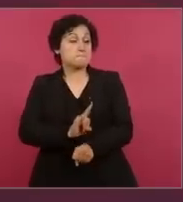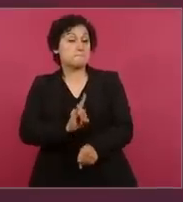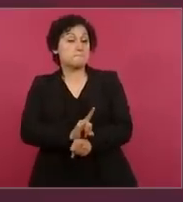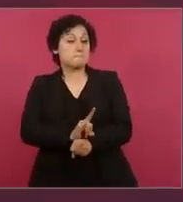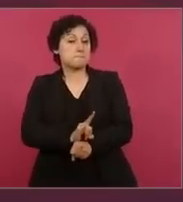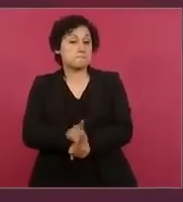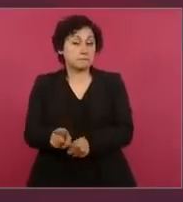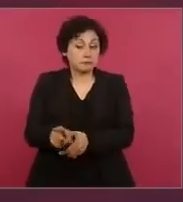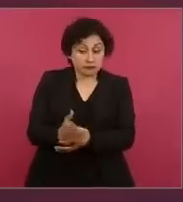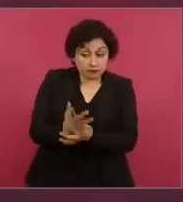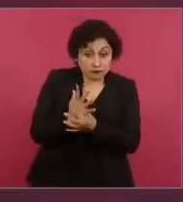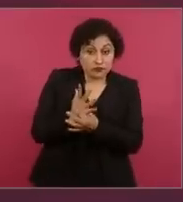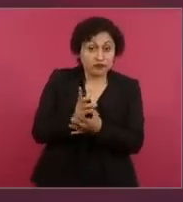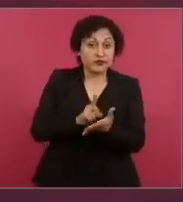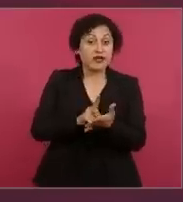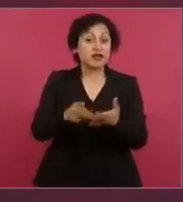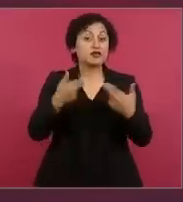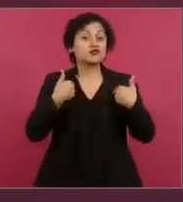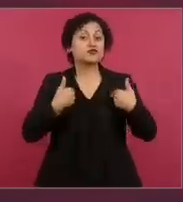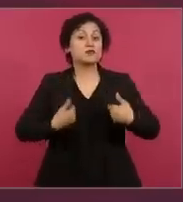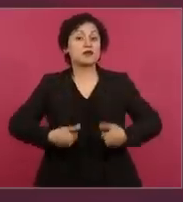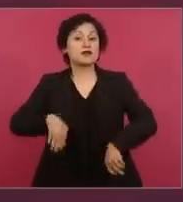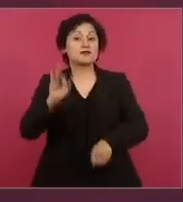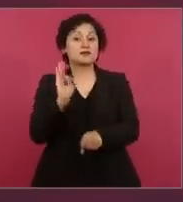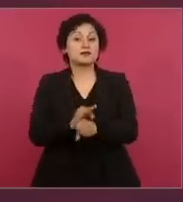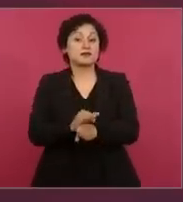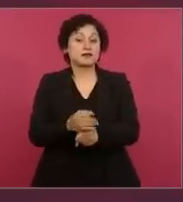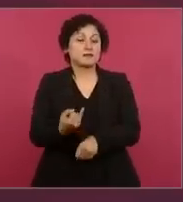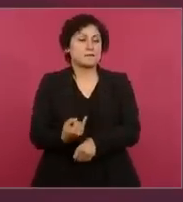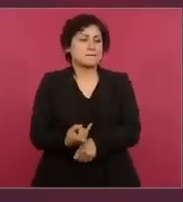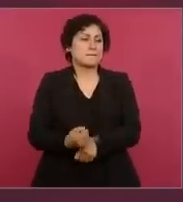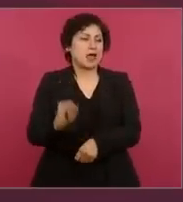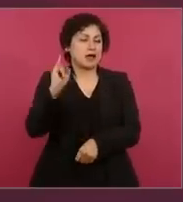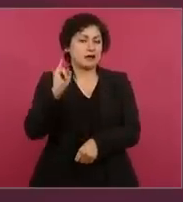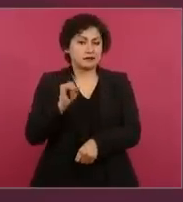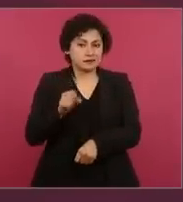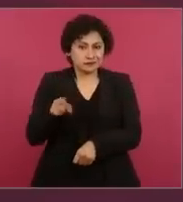defensores de derechos humanos vividores,